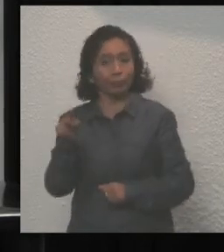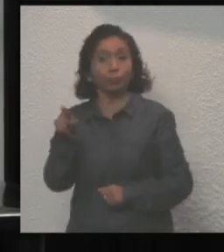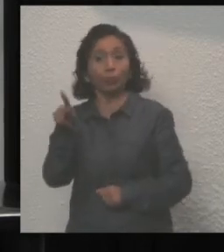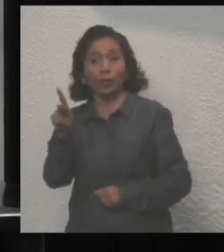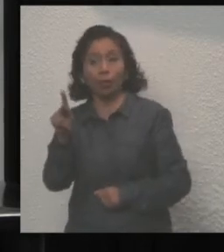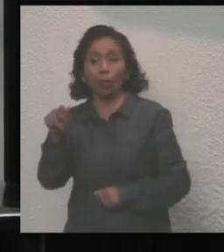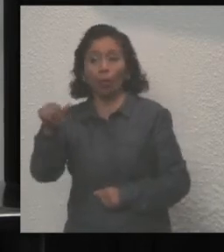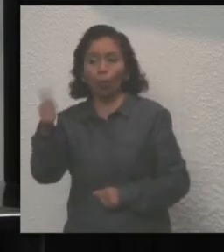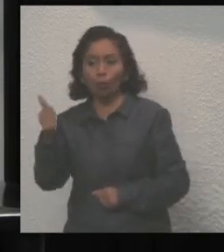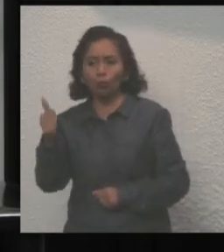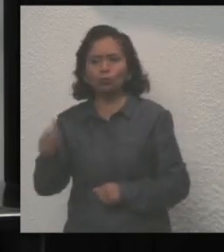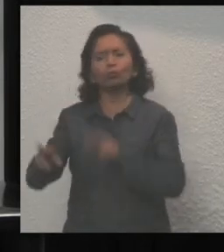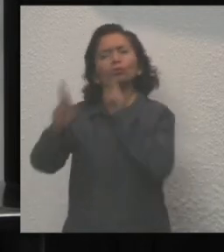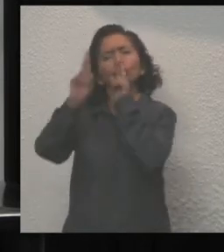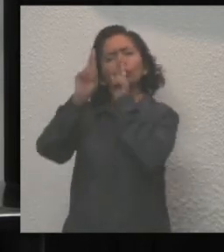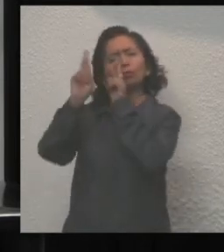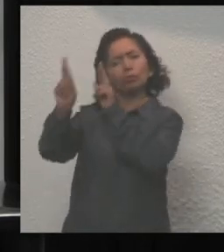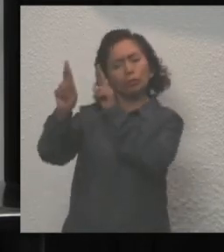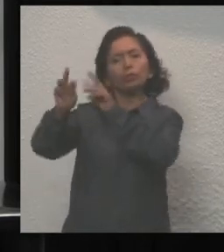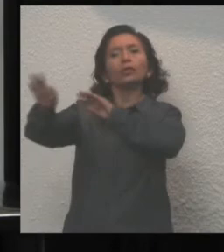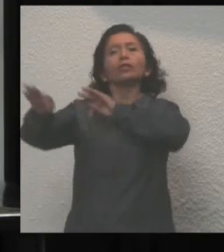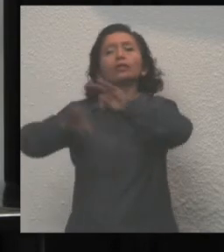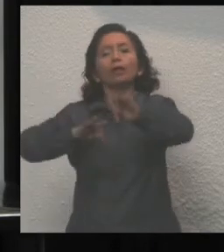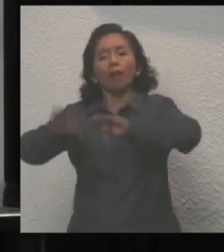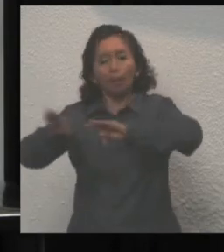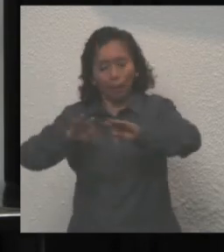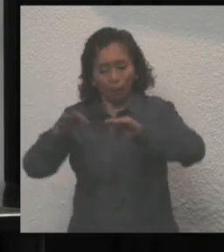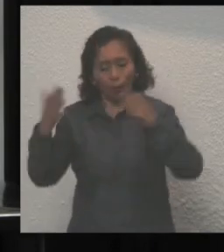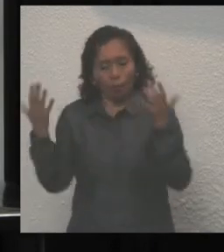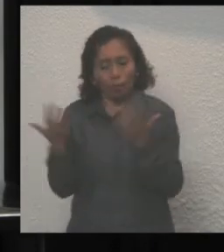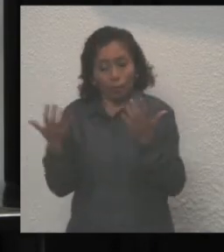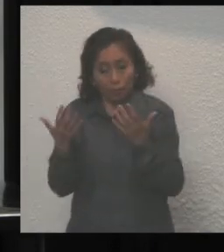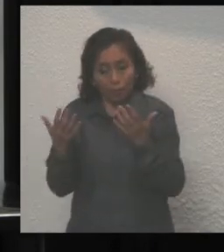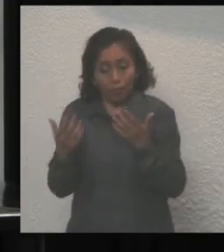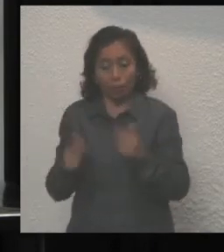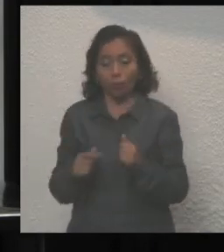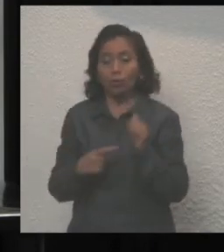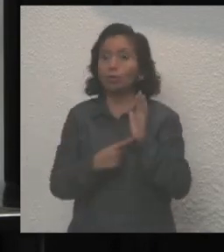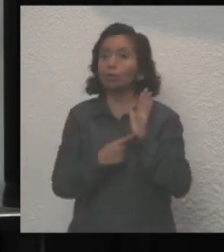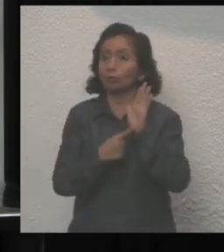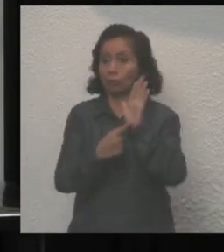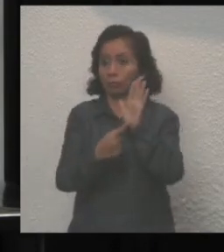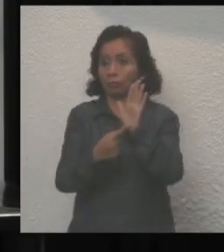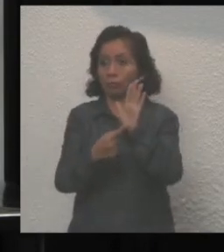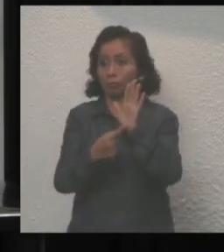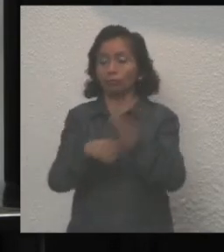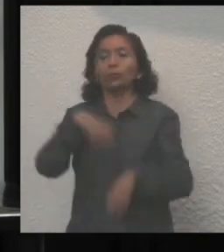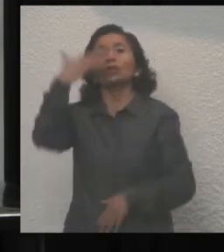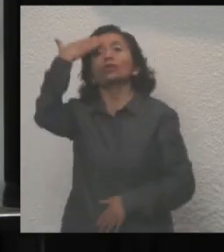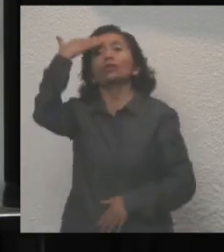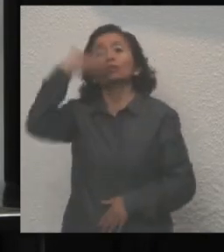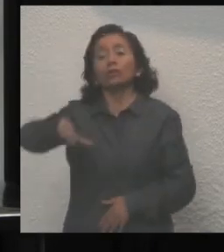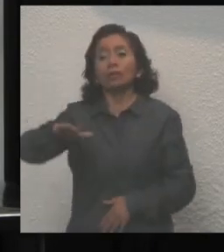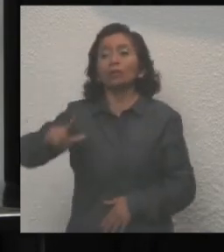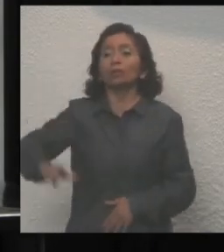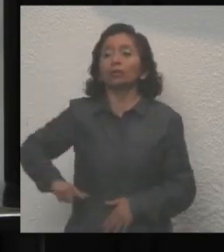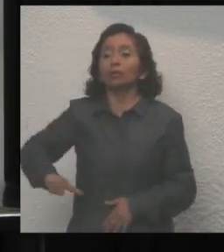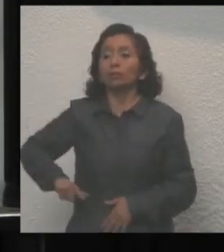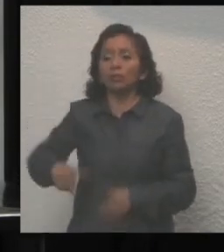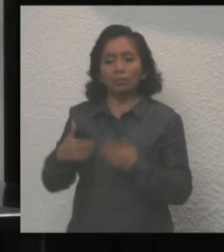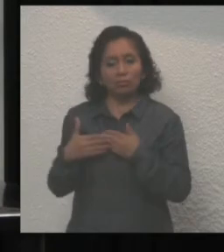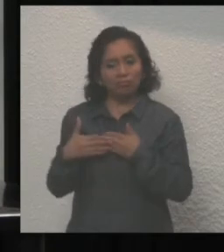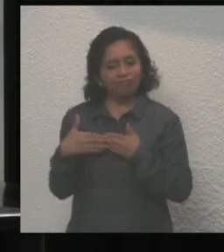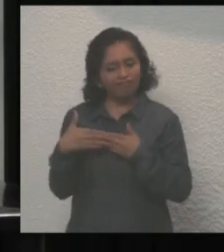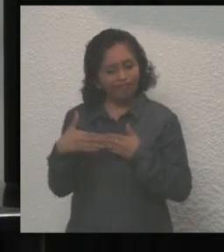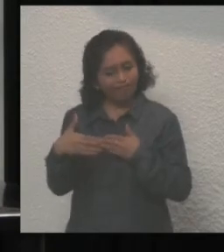reconocemos el trabajo realizado y los resultados obtenidos. Sé que este gobierno aún dará más,